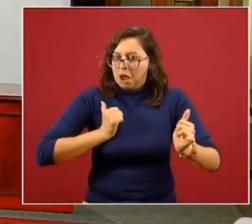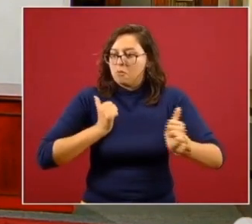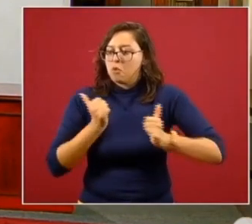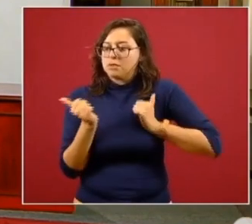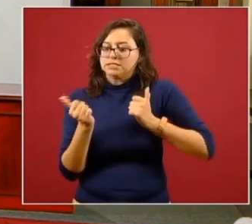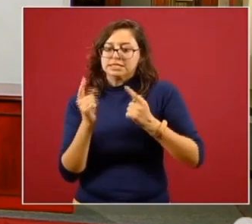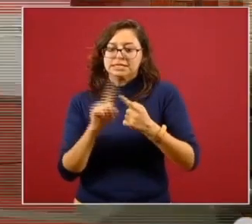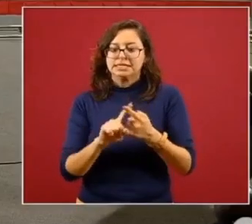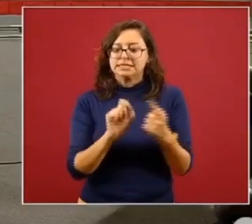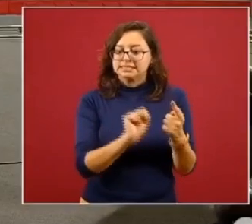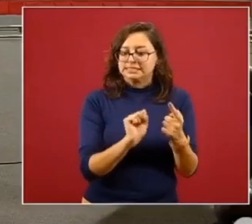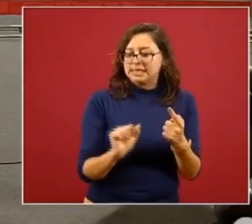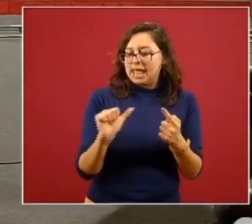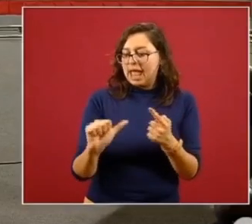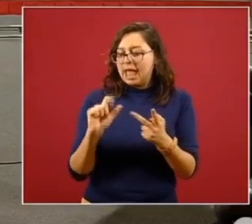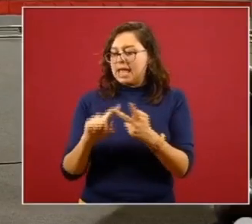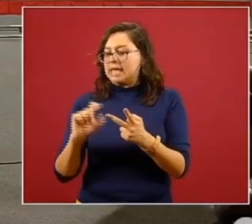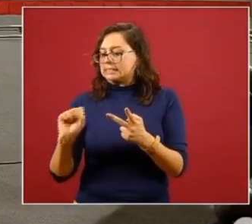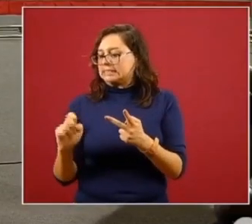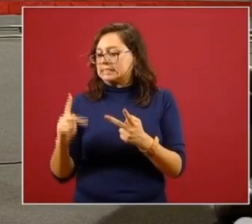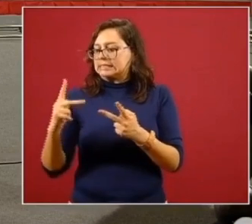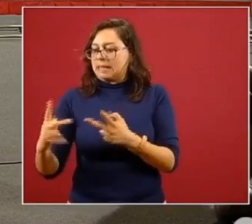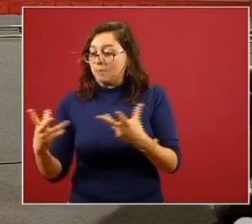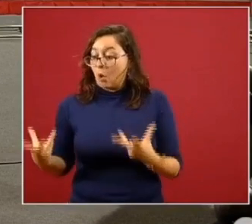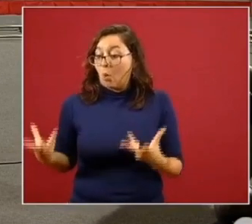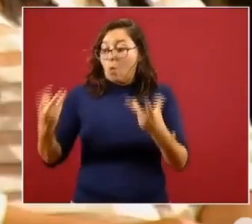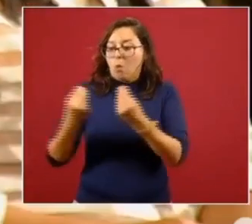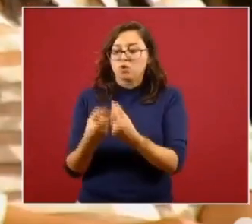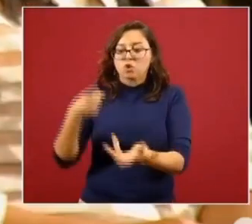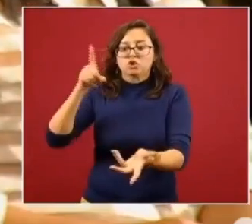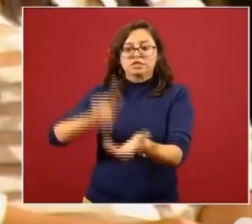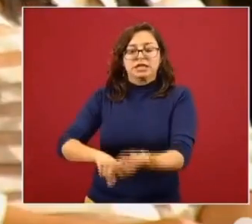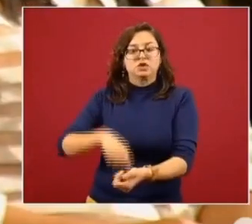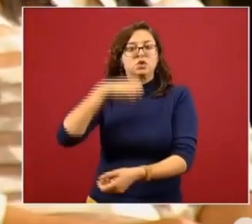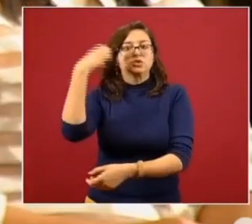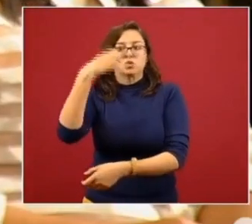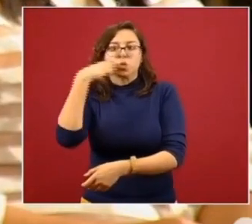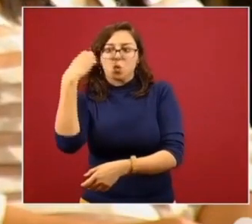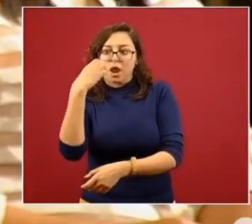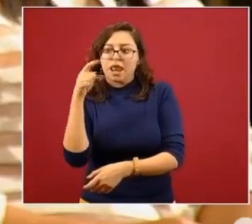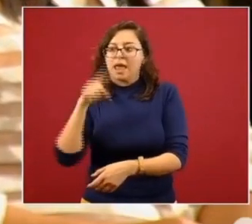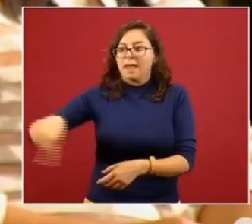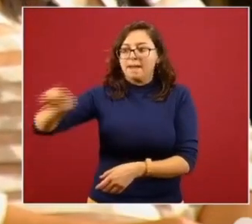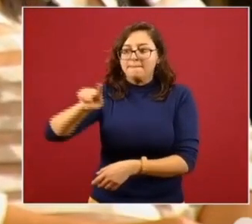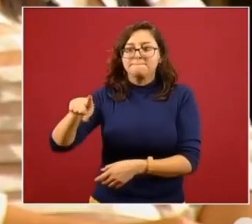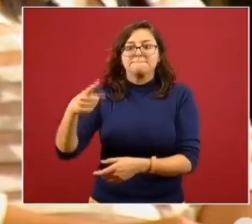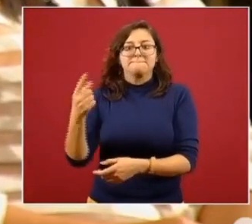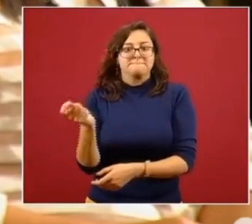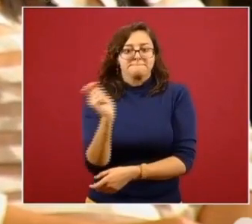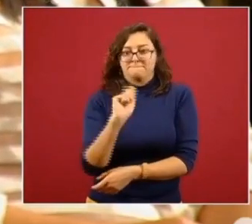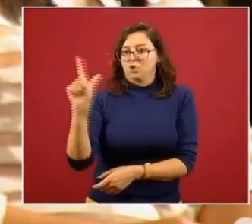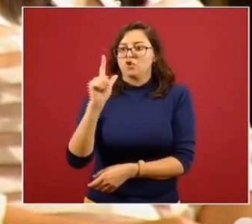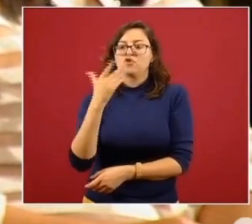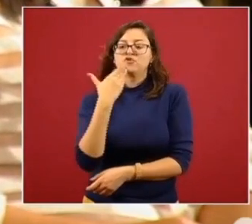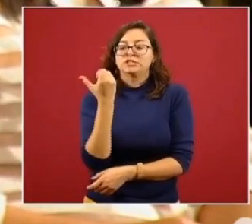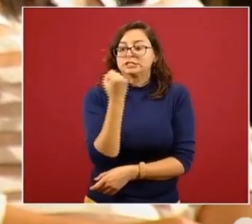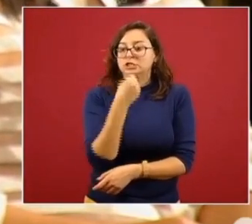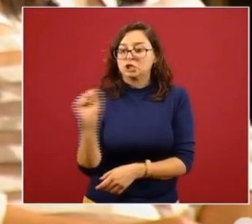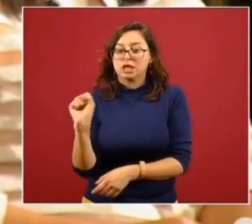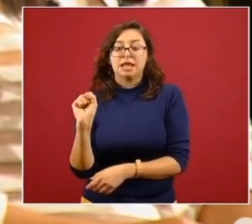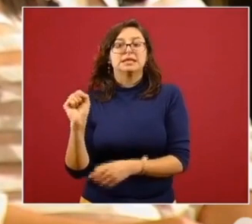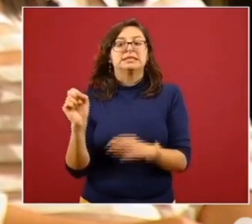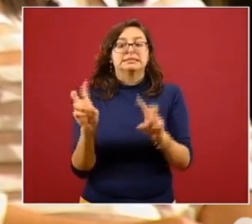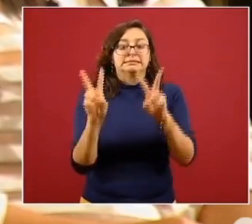de manera directa, colocando en los centros escolares personal que atienda profesionalmente las situaciones